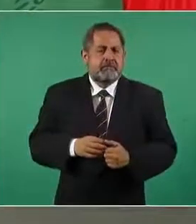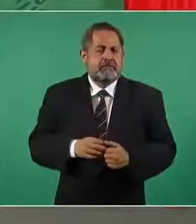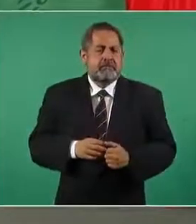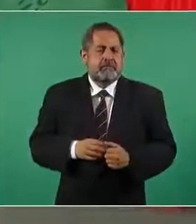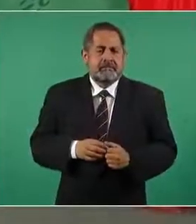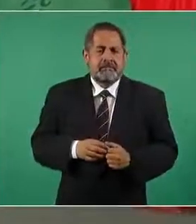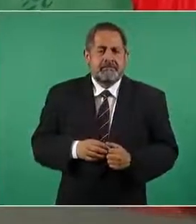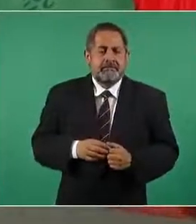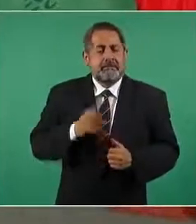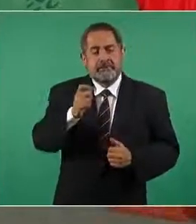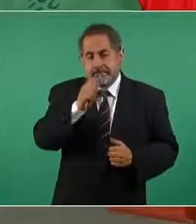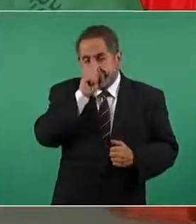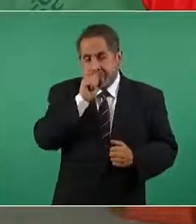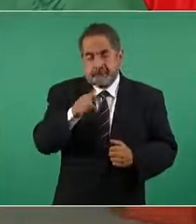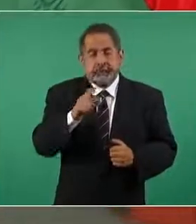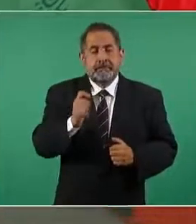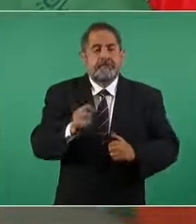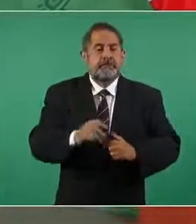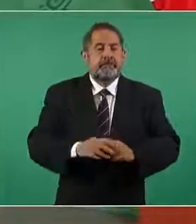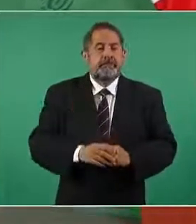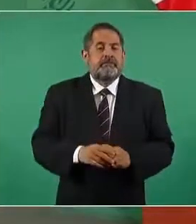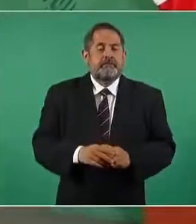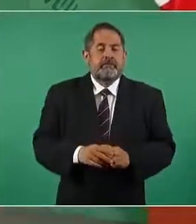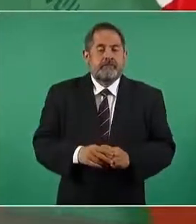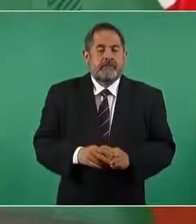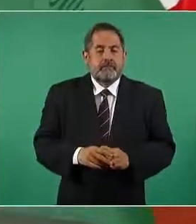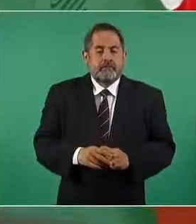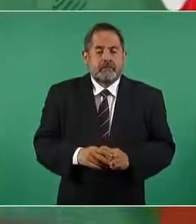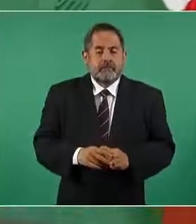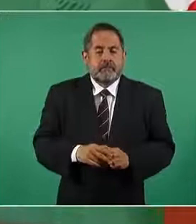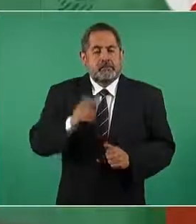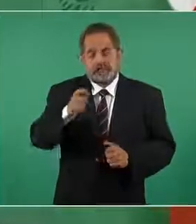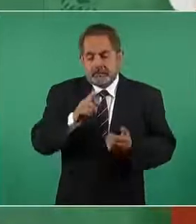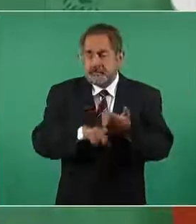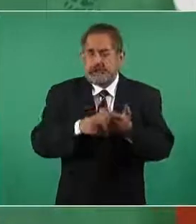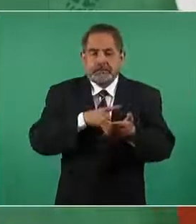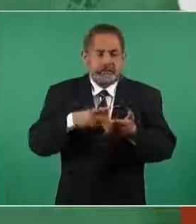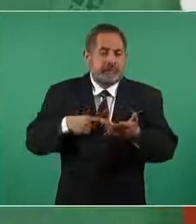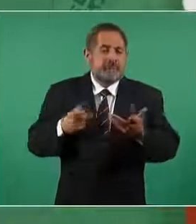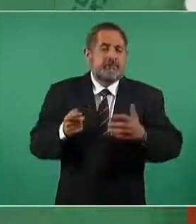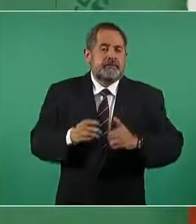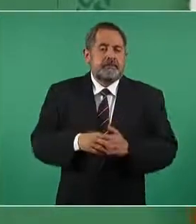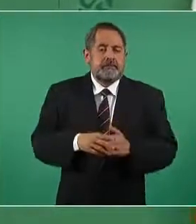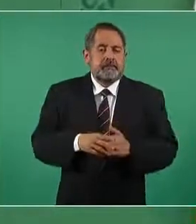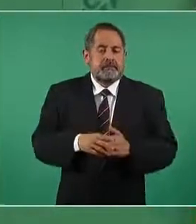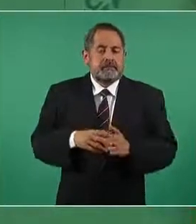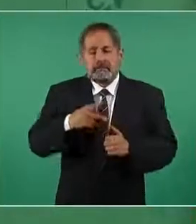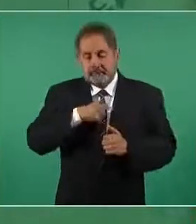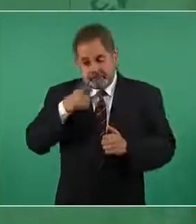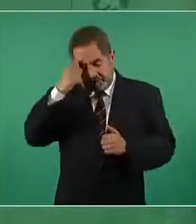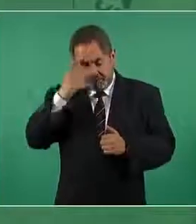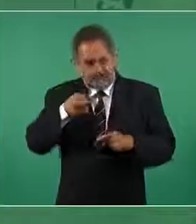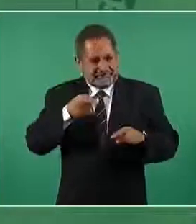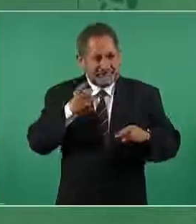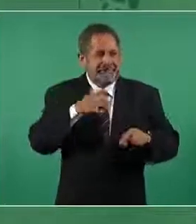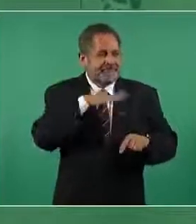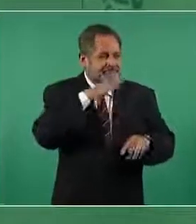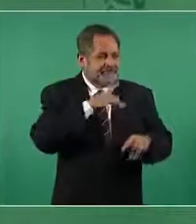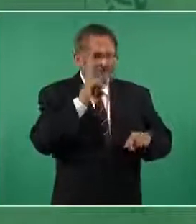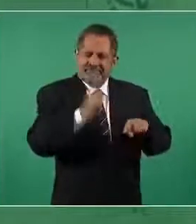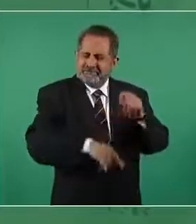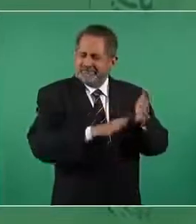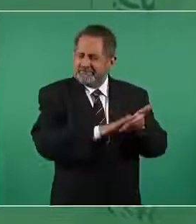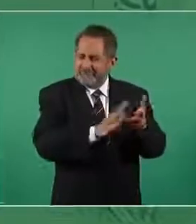también hay que eliminarla desterrarla